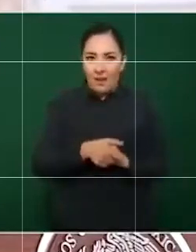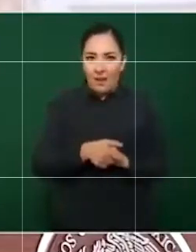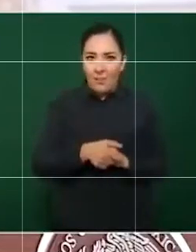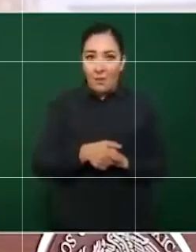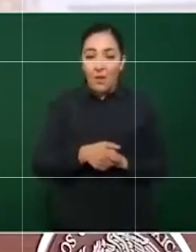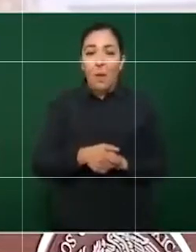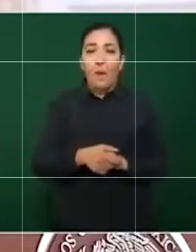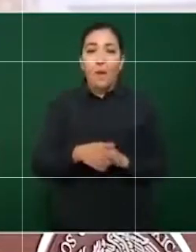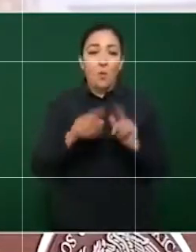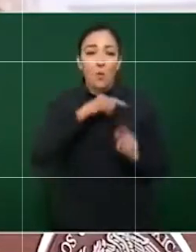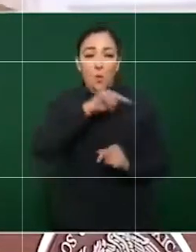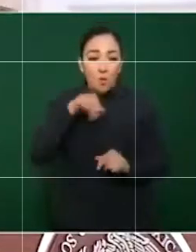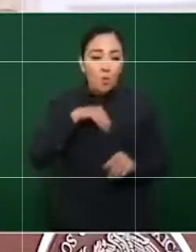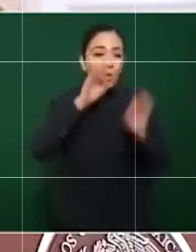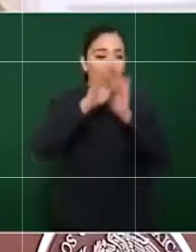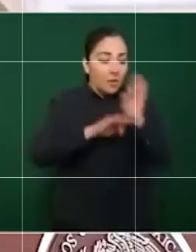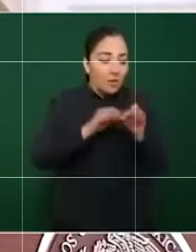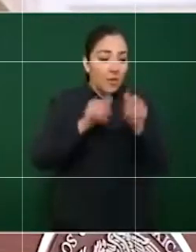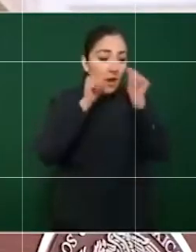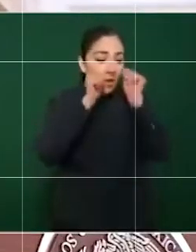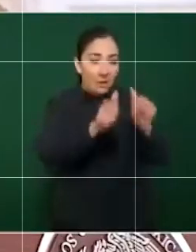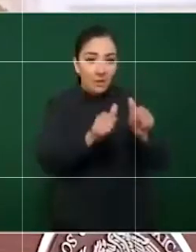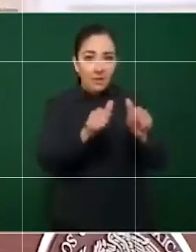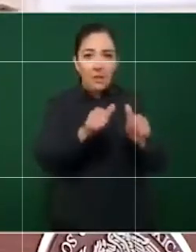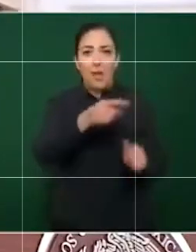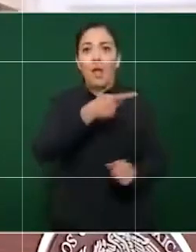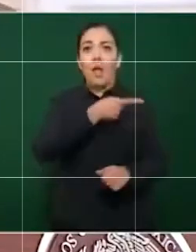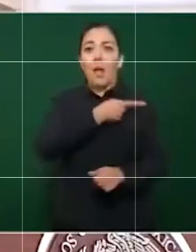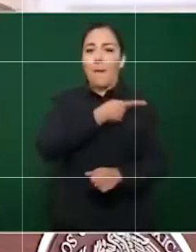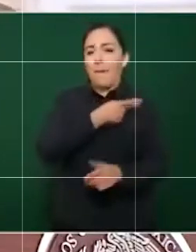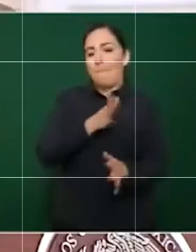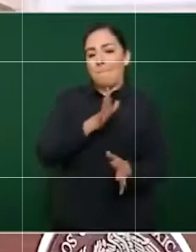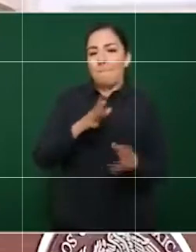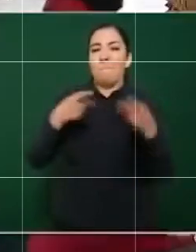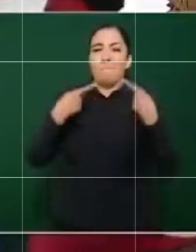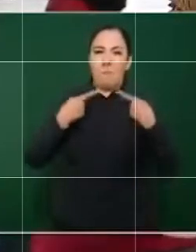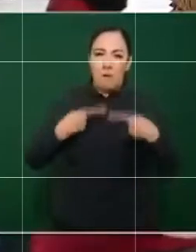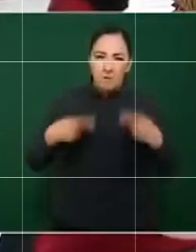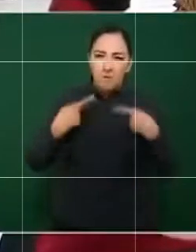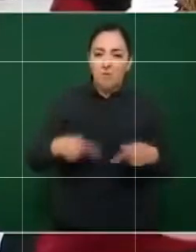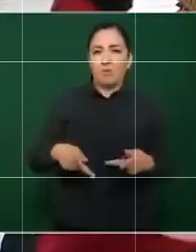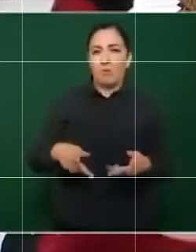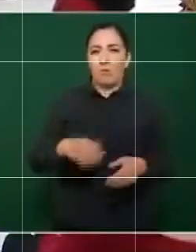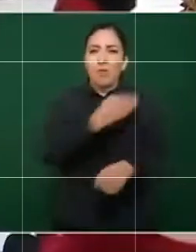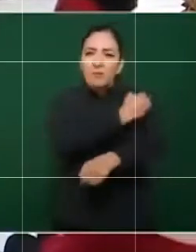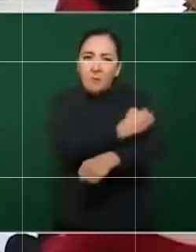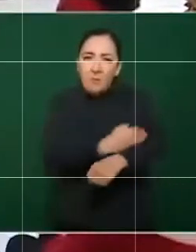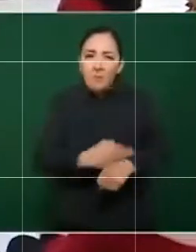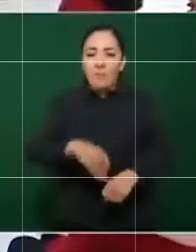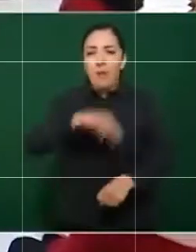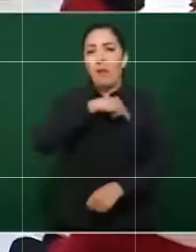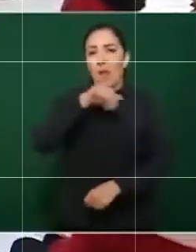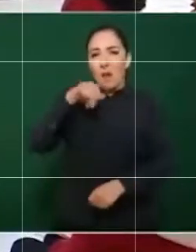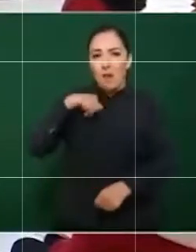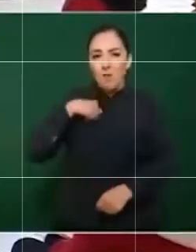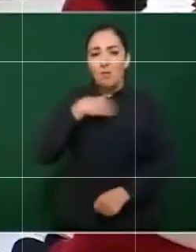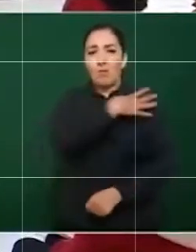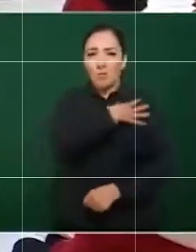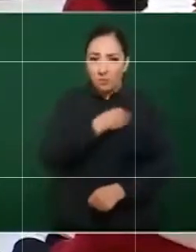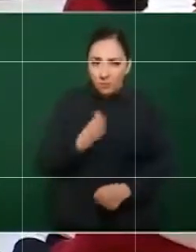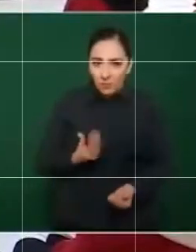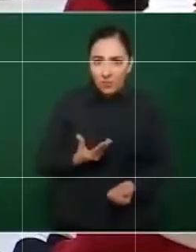de la ciudadanía, de nuestras familias y por supuesto de nuestros hijos, nuestros hijos,